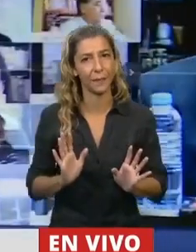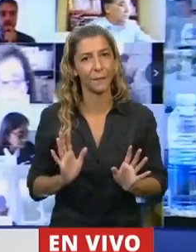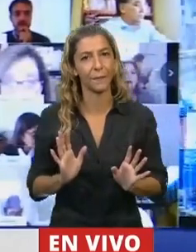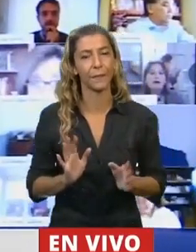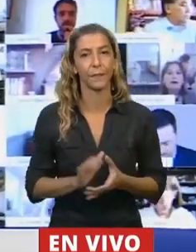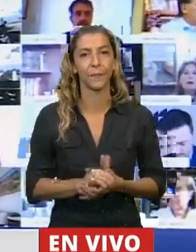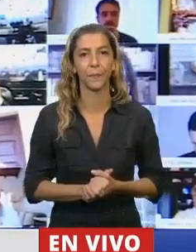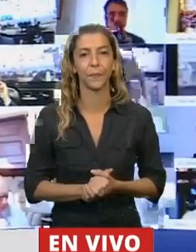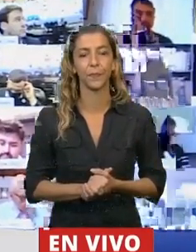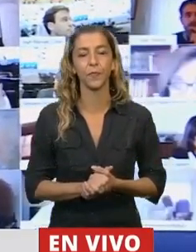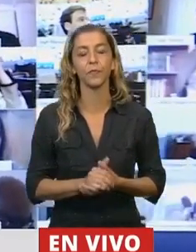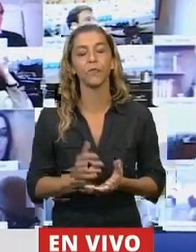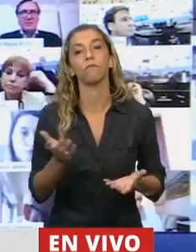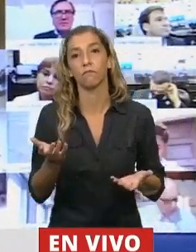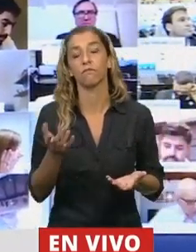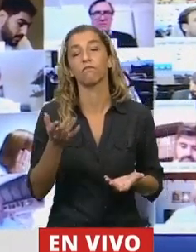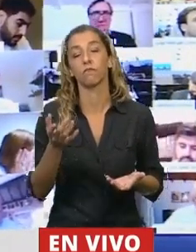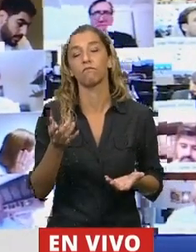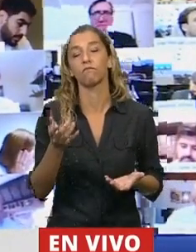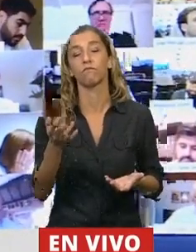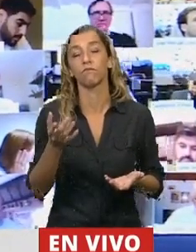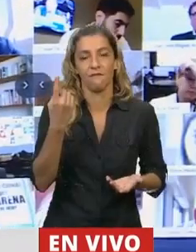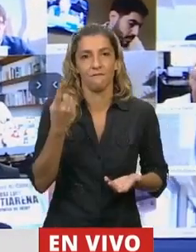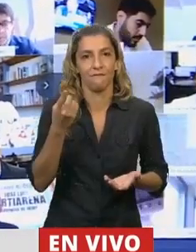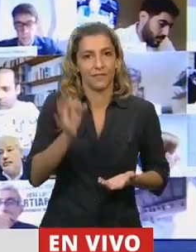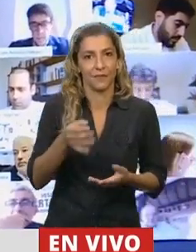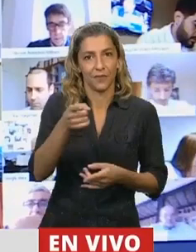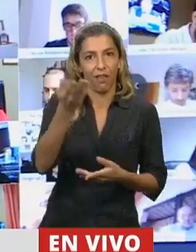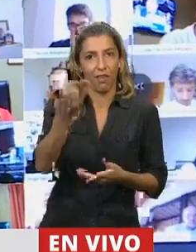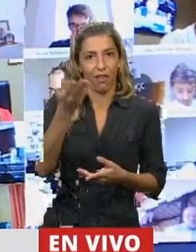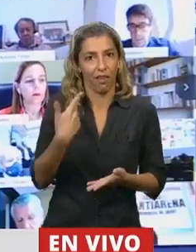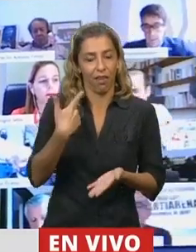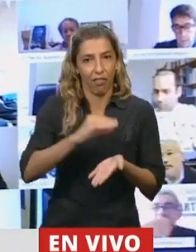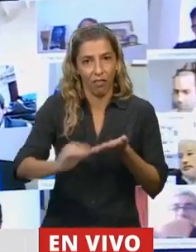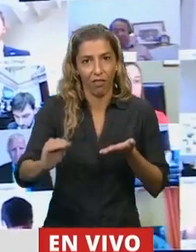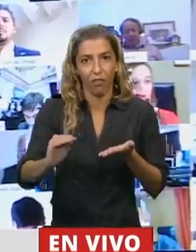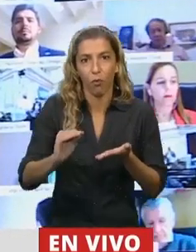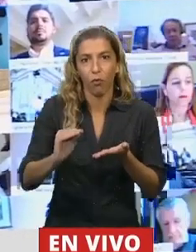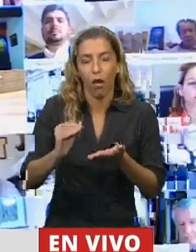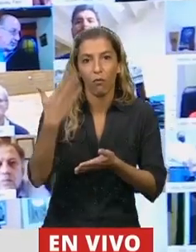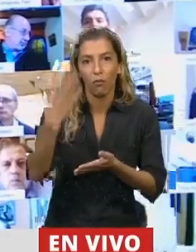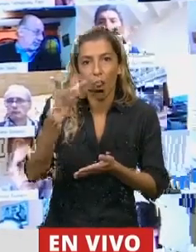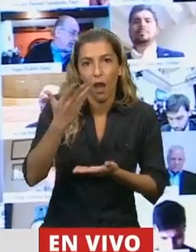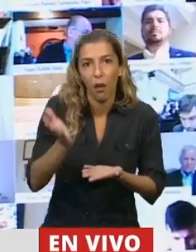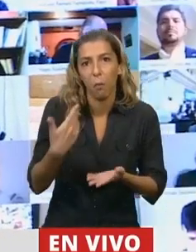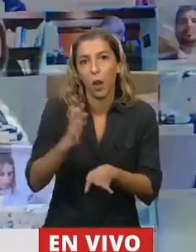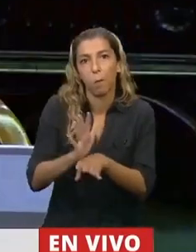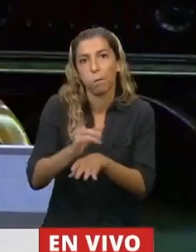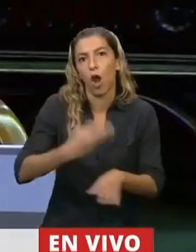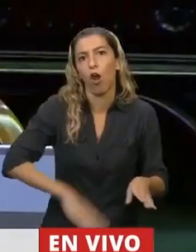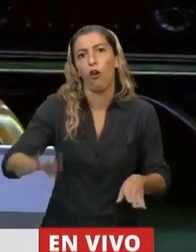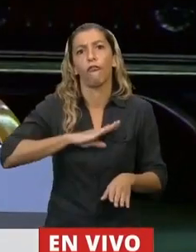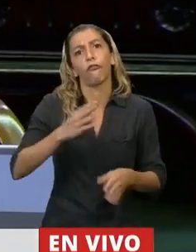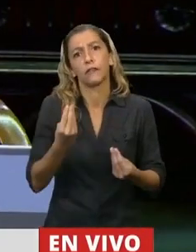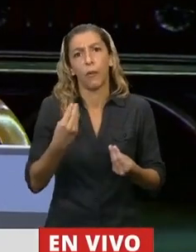estaba afectando algún privilegio de los que él ostenta en su carácter de diputado. Y resulta que está ofendido por una discusión con un